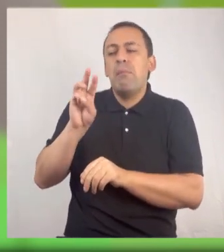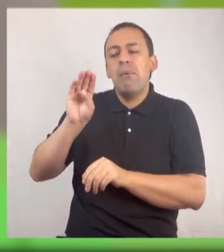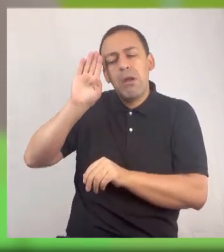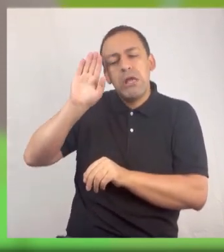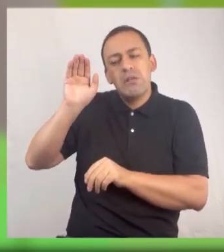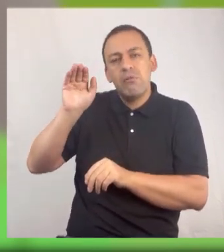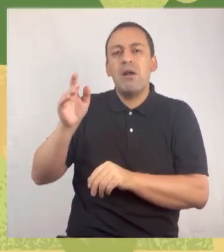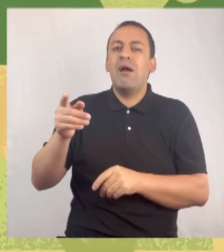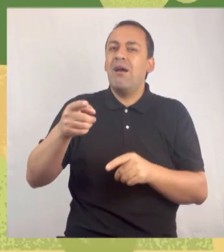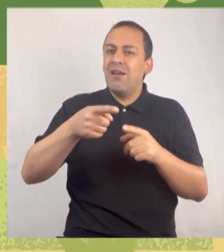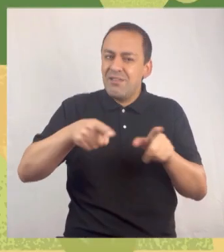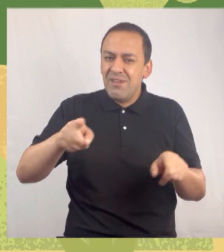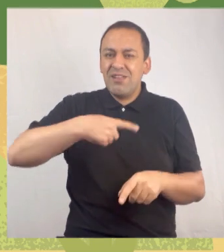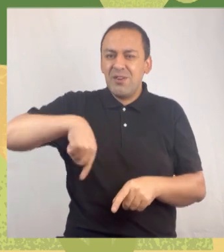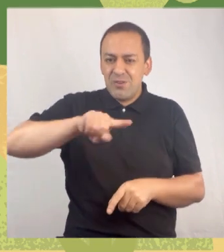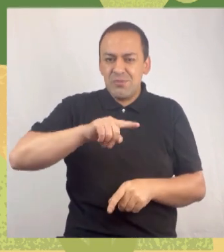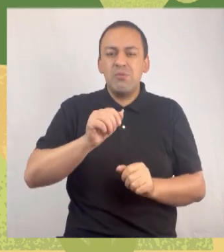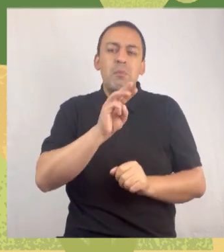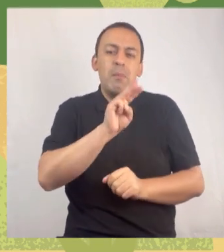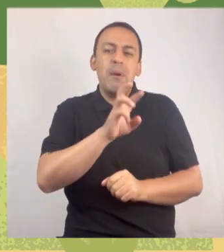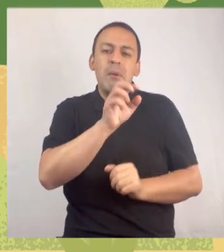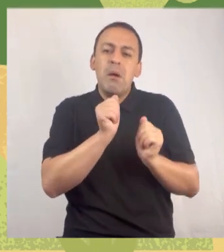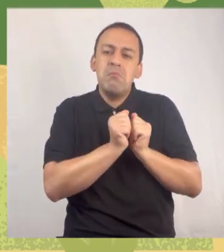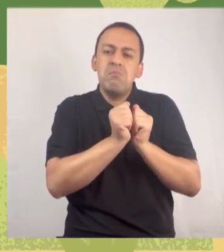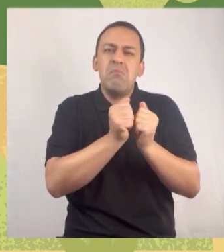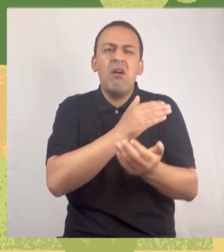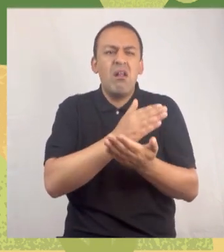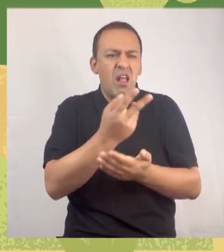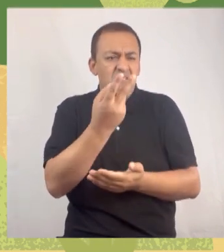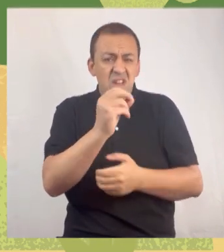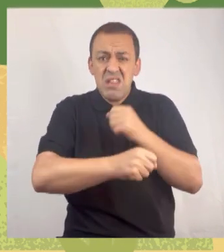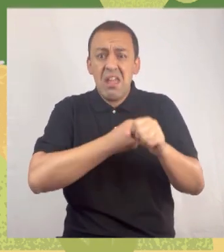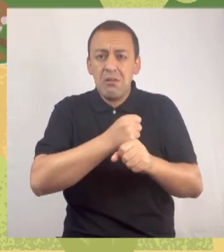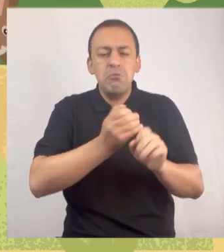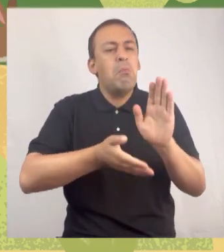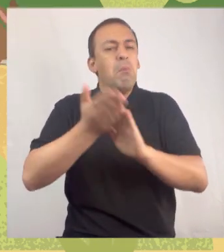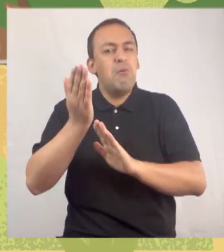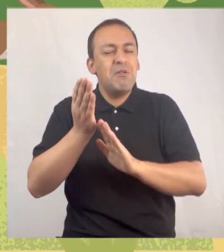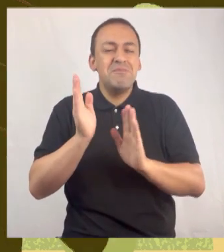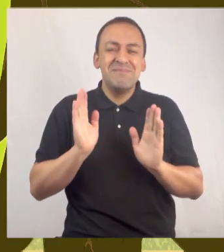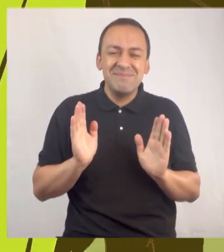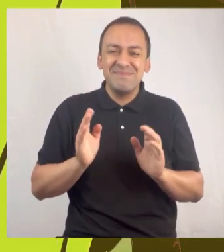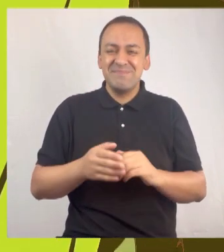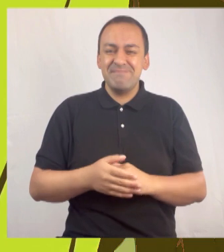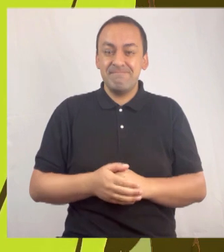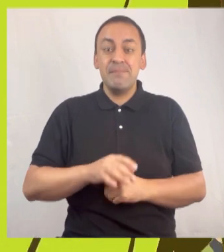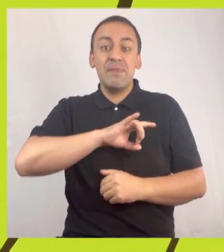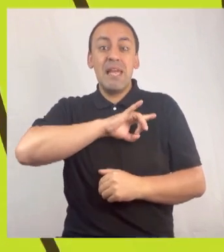toman poco tiempo para dejar a sus papás. No como nosotros. Estaremos con ellos hasta como los 20 años.